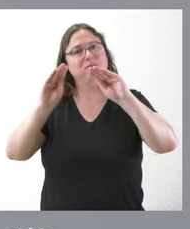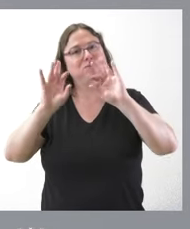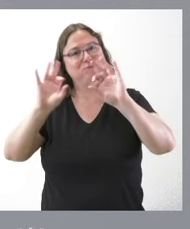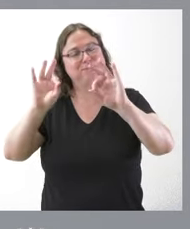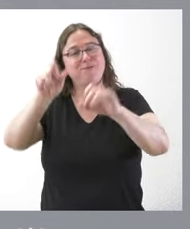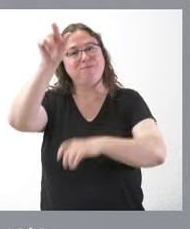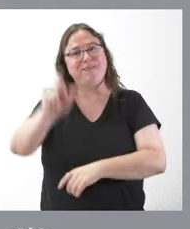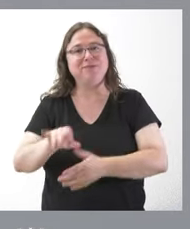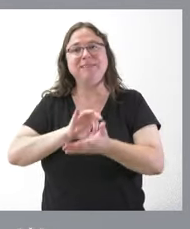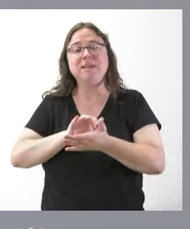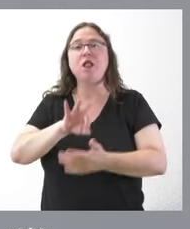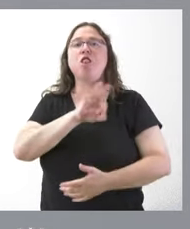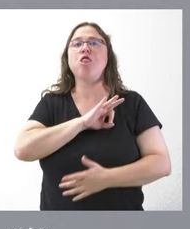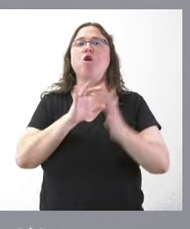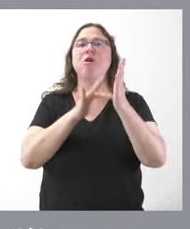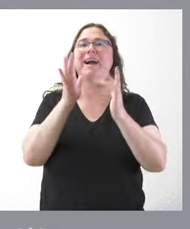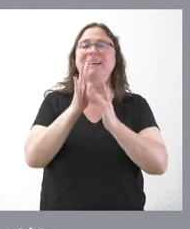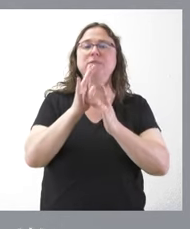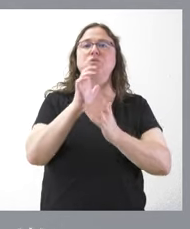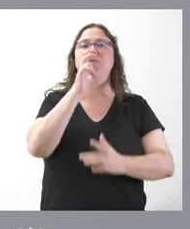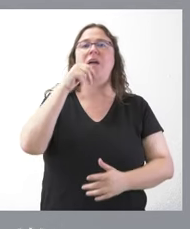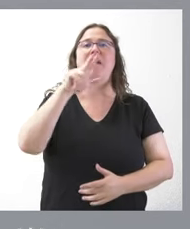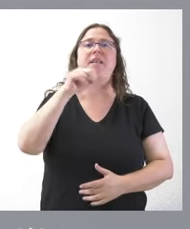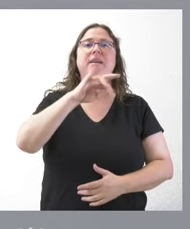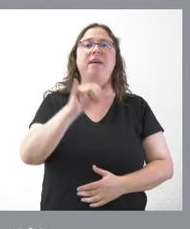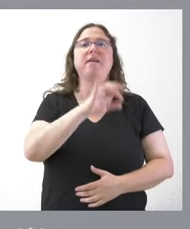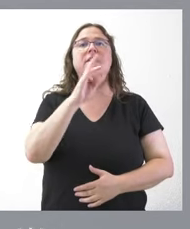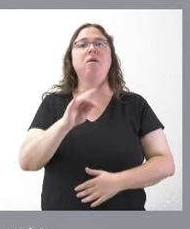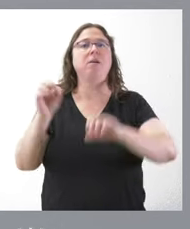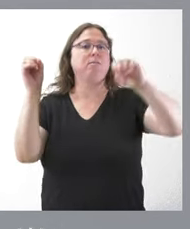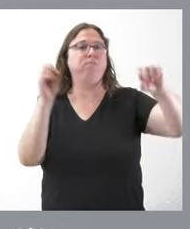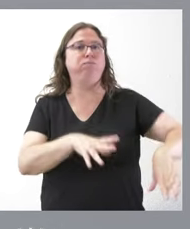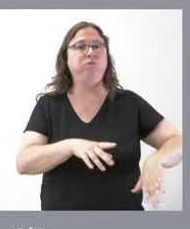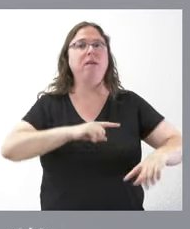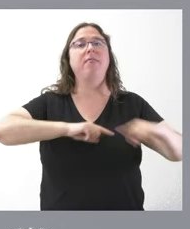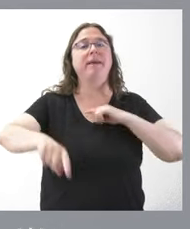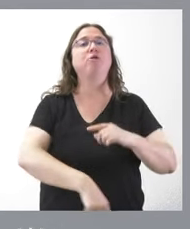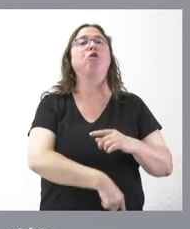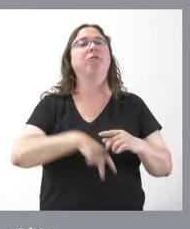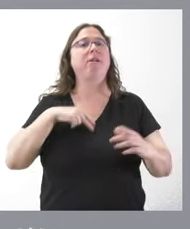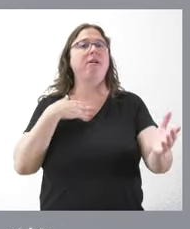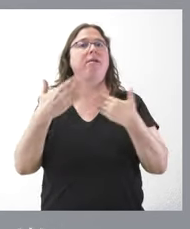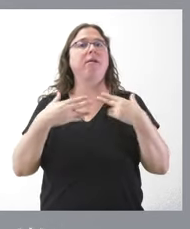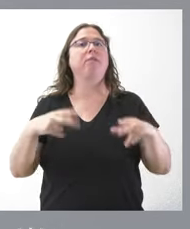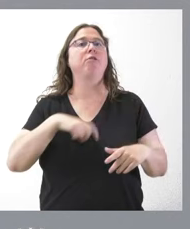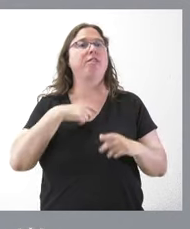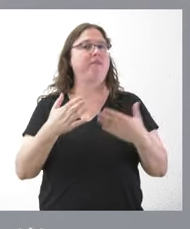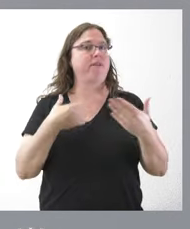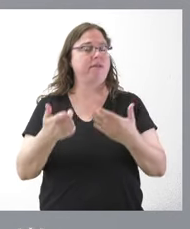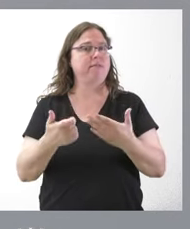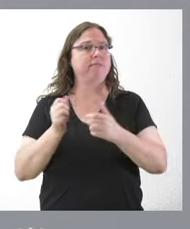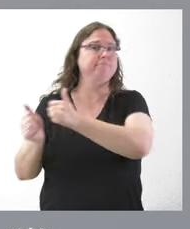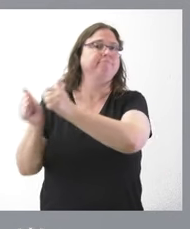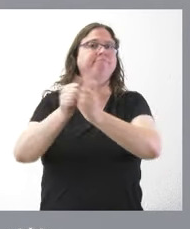don Jesús Enrique Tauler, como director general de Relaciones con la Sociedad Civil, dependiente de la